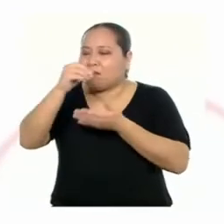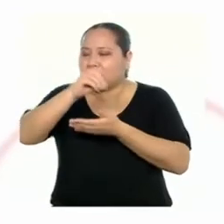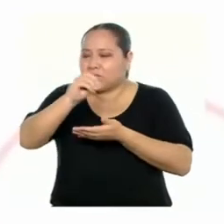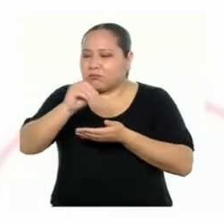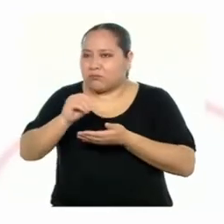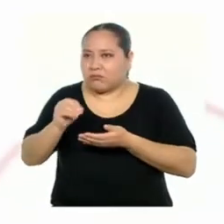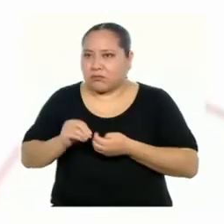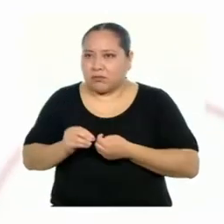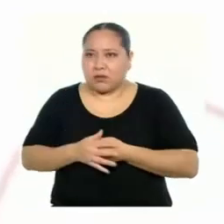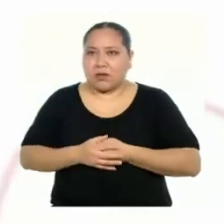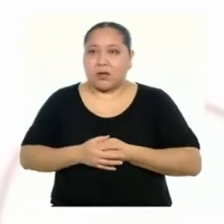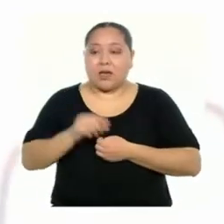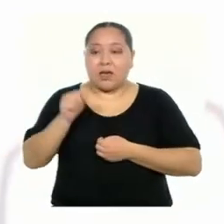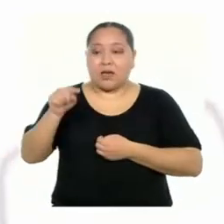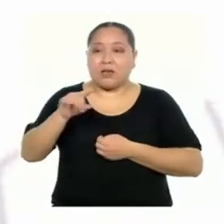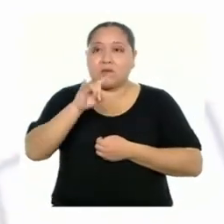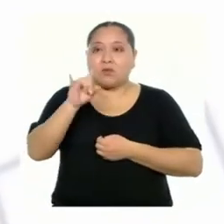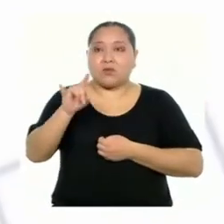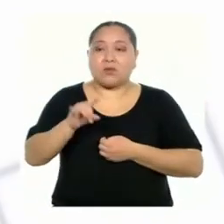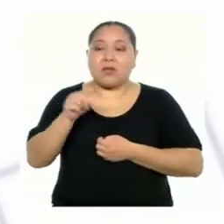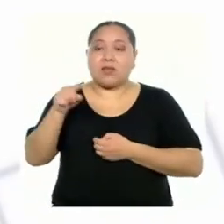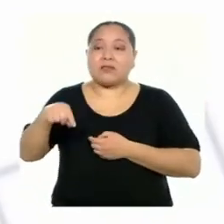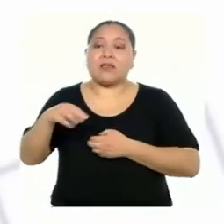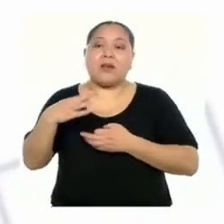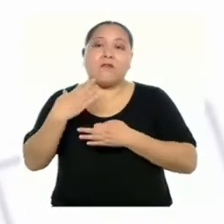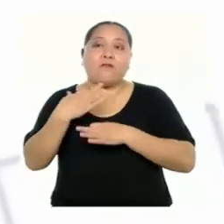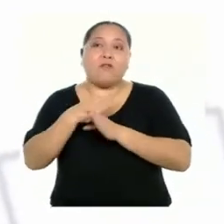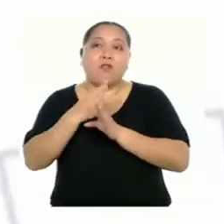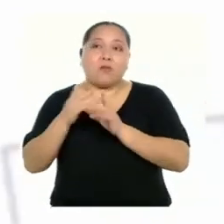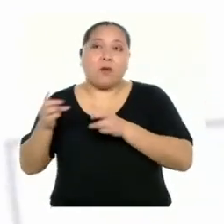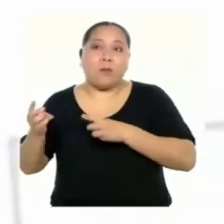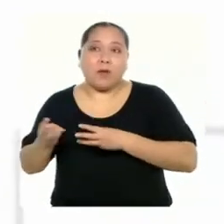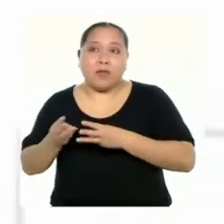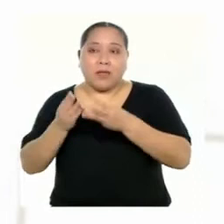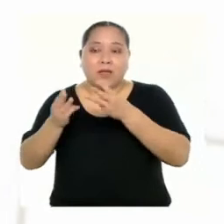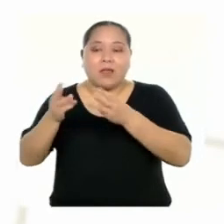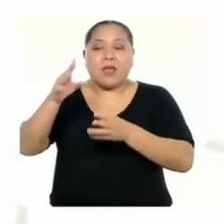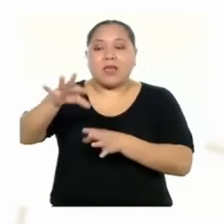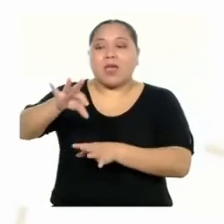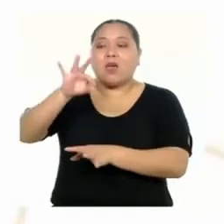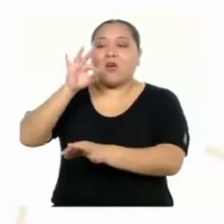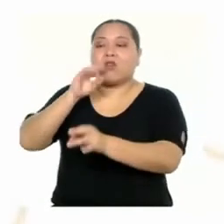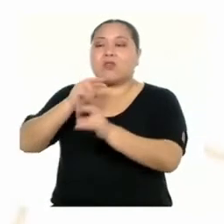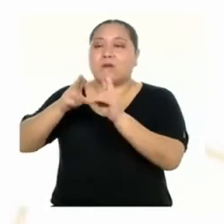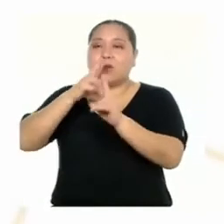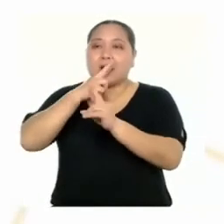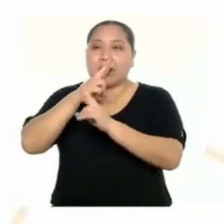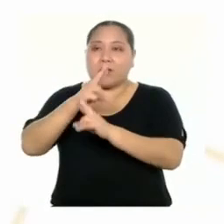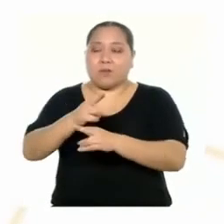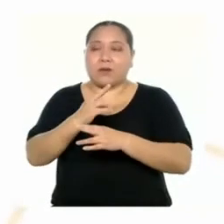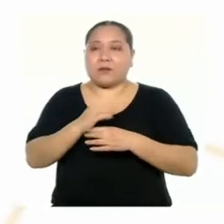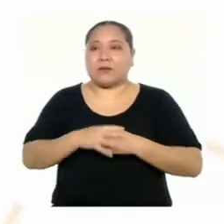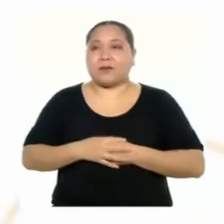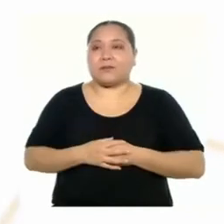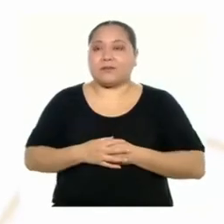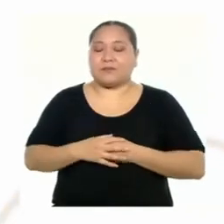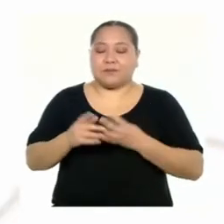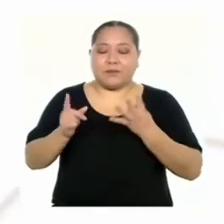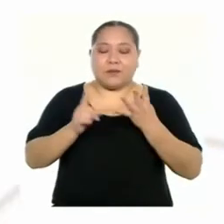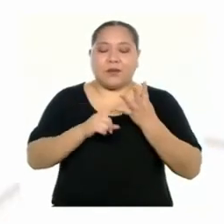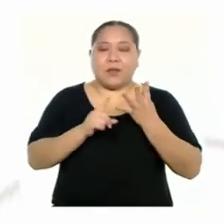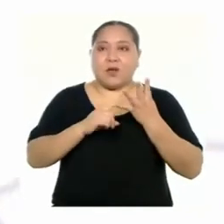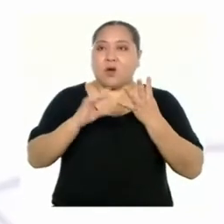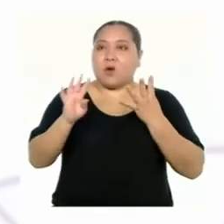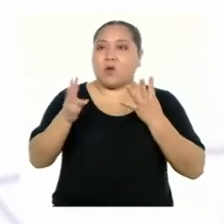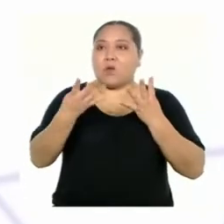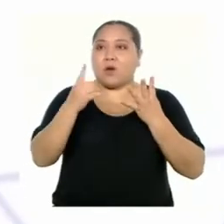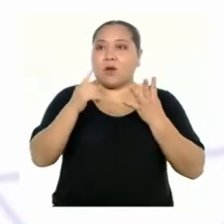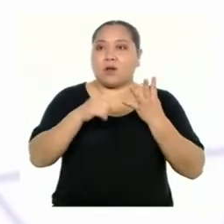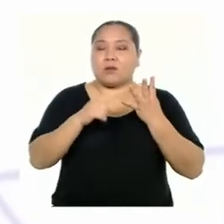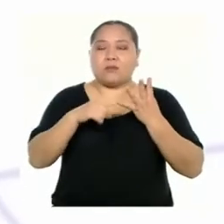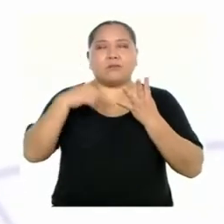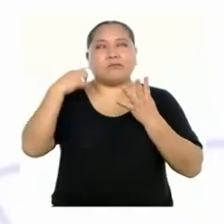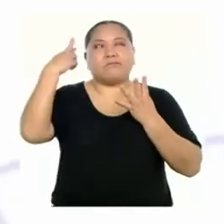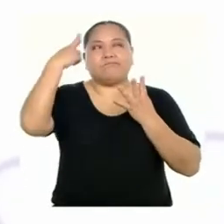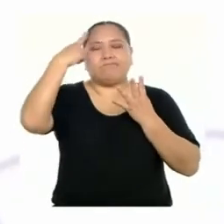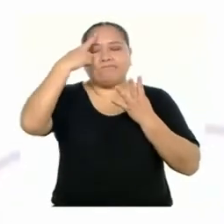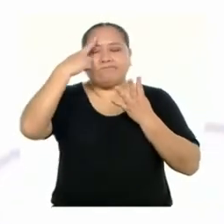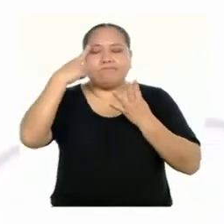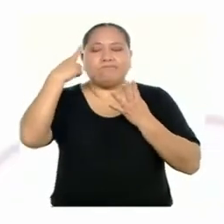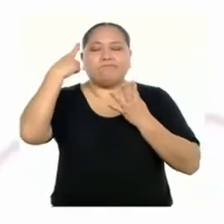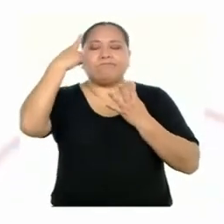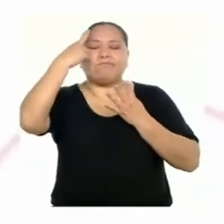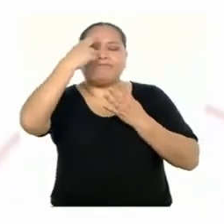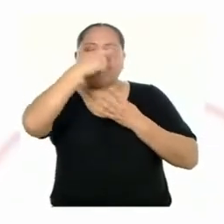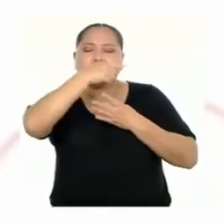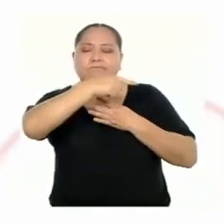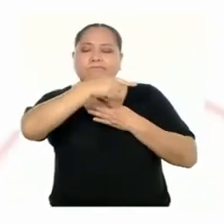anterior y usar la estrategia que nos permita encontrar el resultado. Por último, está reflexionar